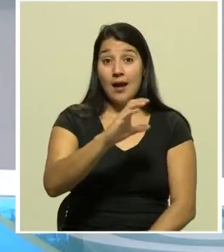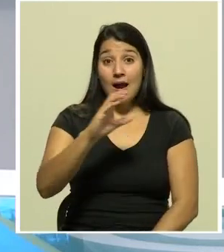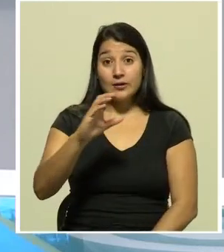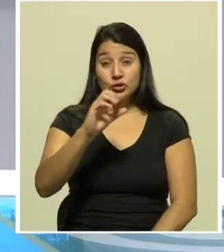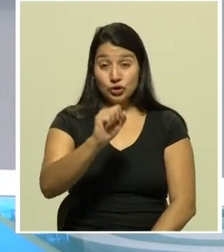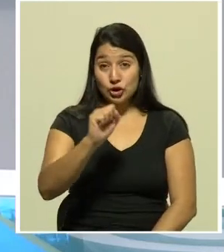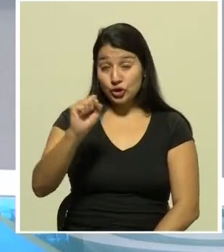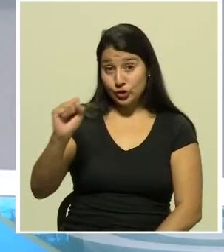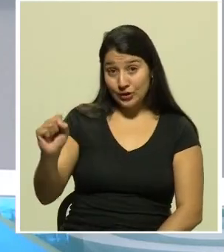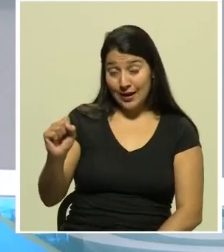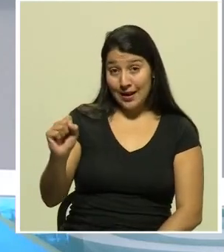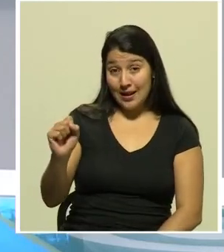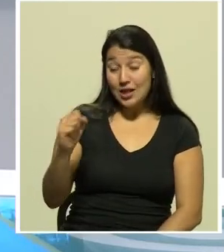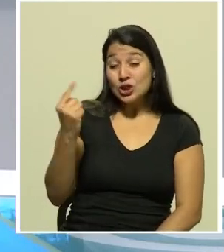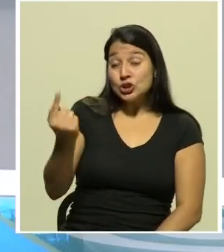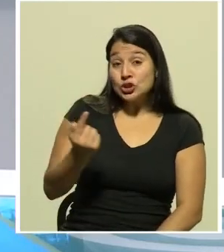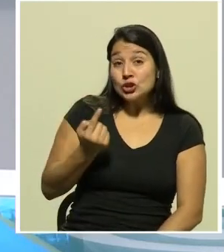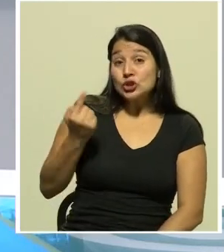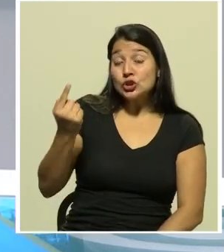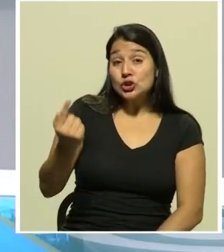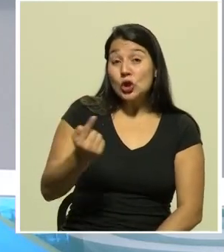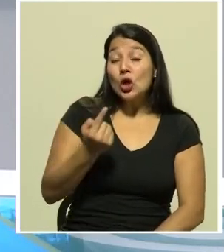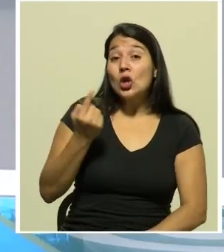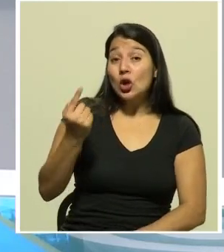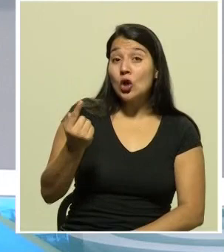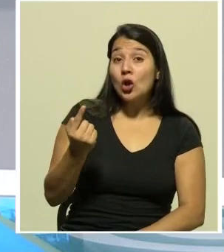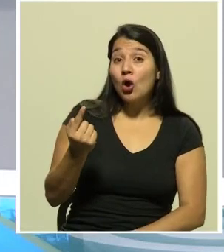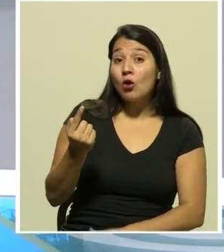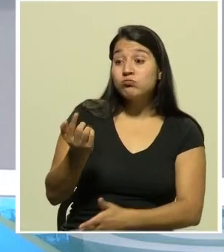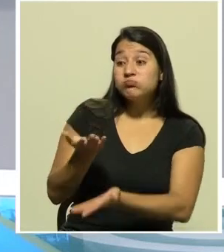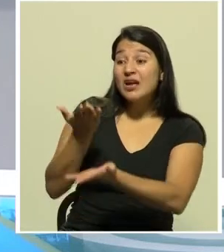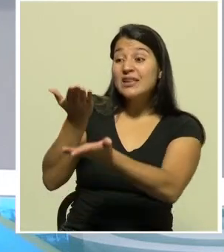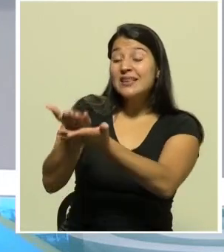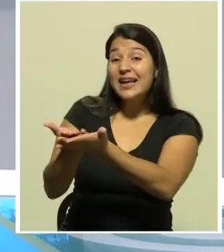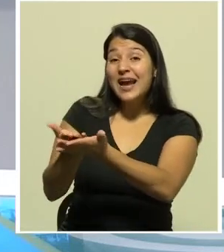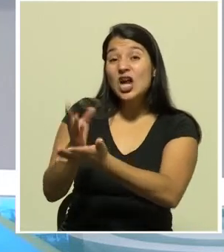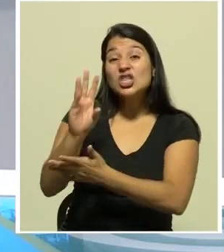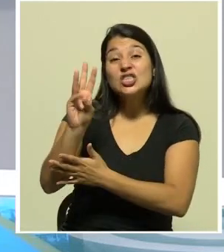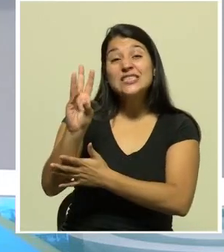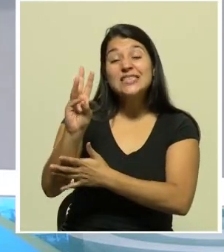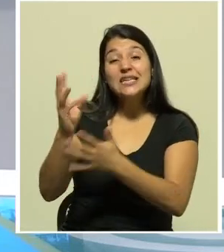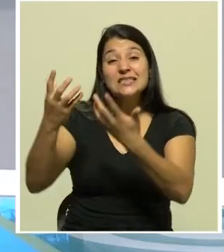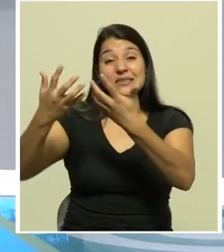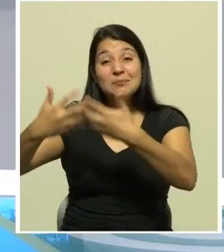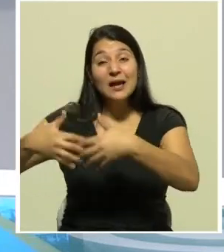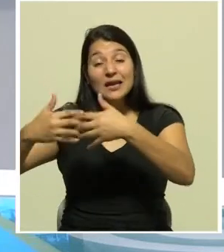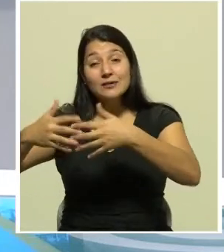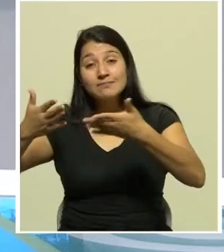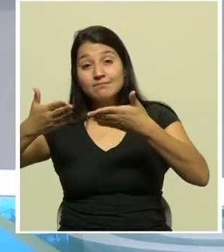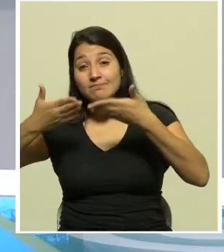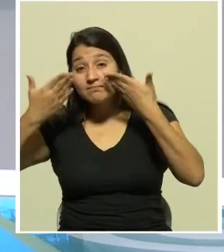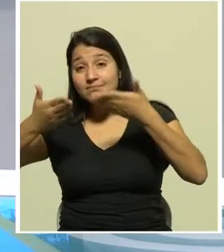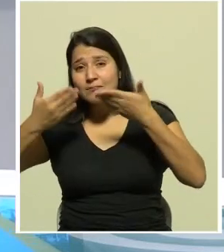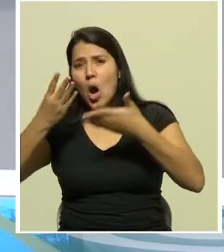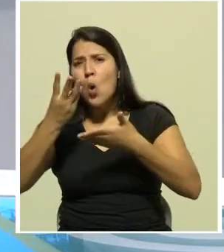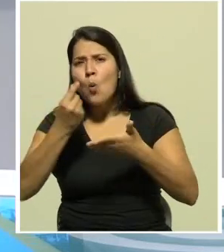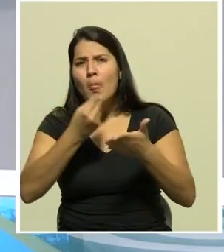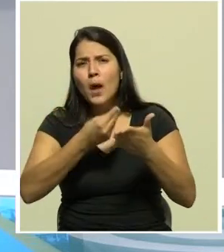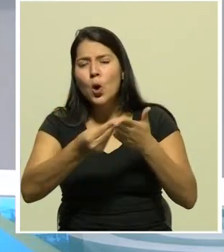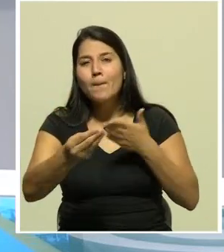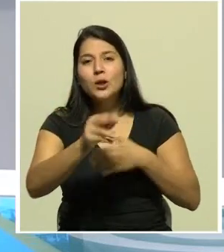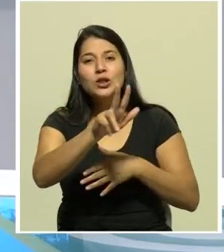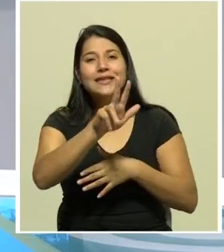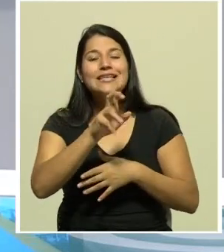seguro social solo ha recibido seis de los 311 ventiladores pulmonares que compró de